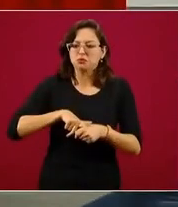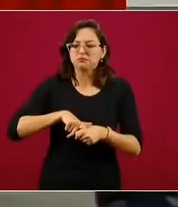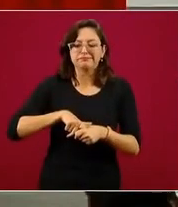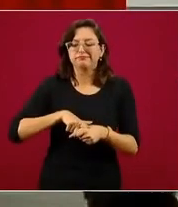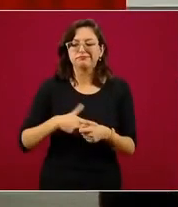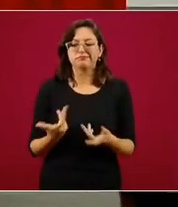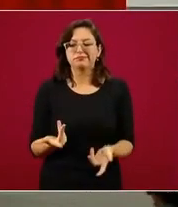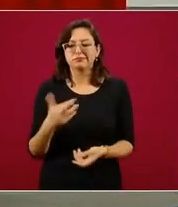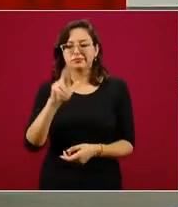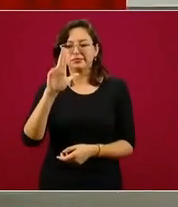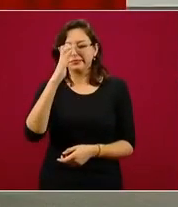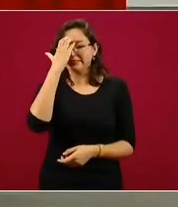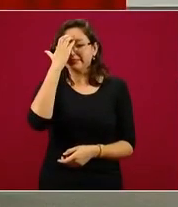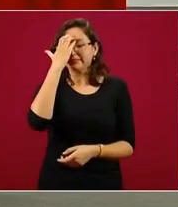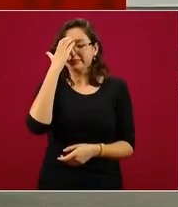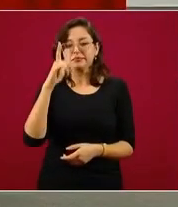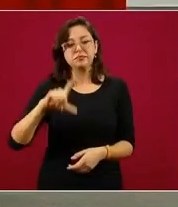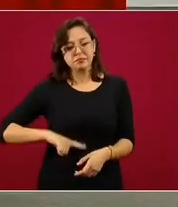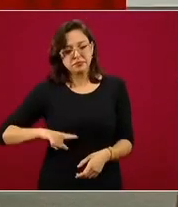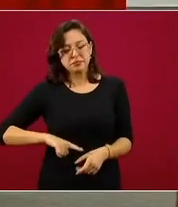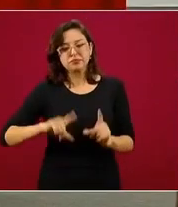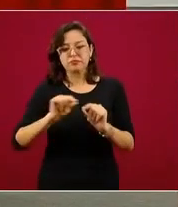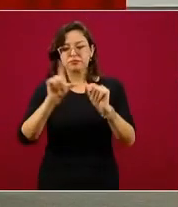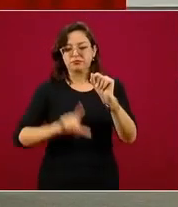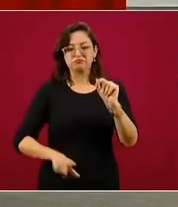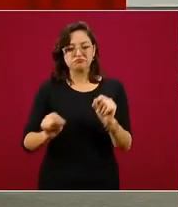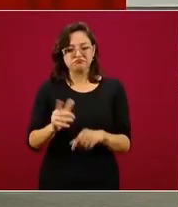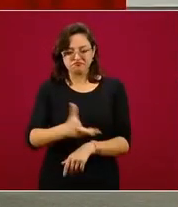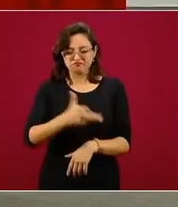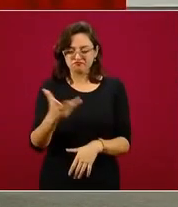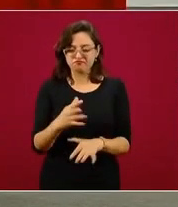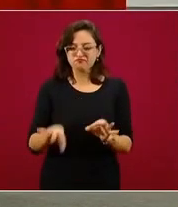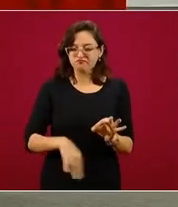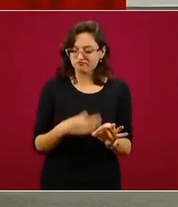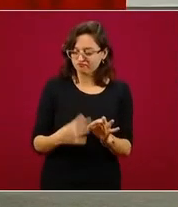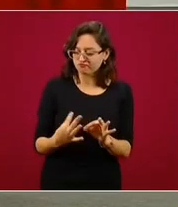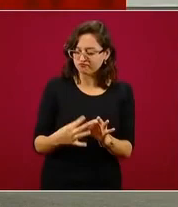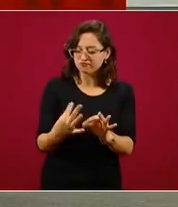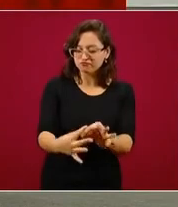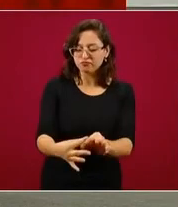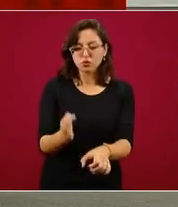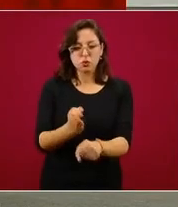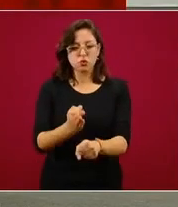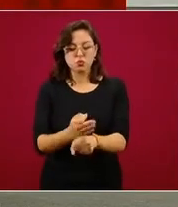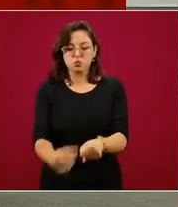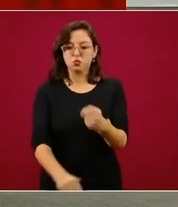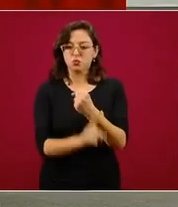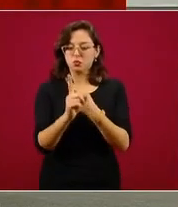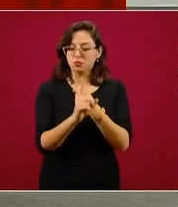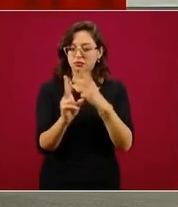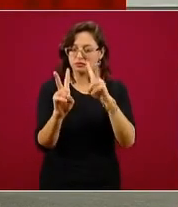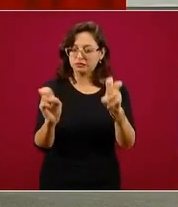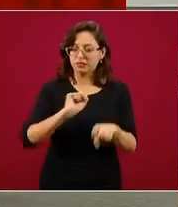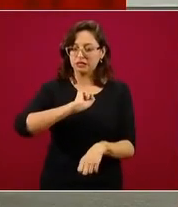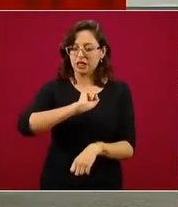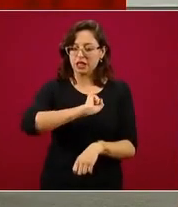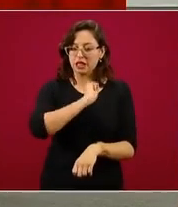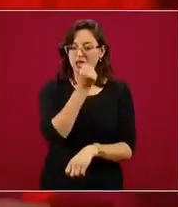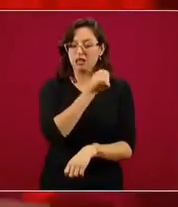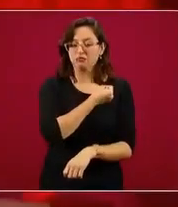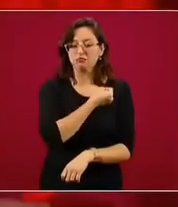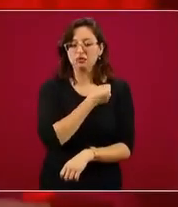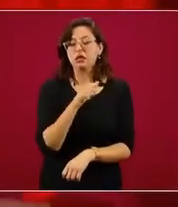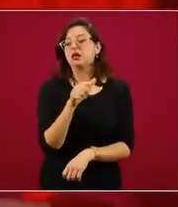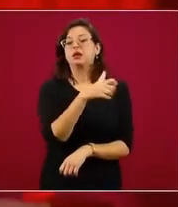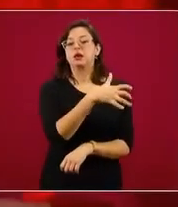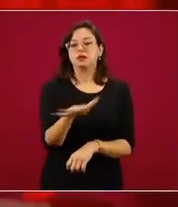como un reconocimiento al gobierno de México por su actuar frente a esta y otras acciones de salud pública. Yo diría que de manera